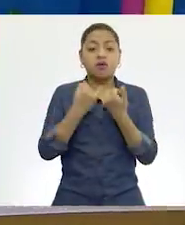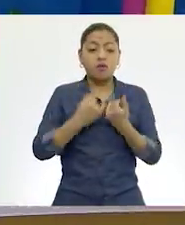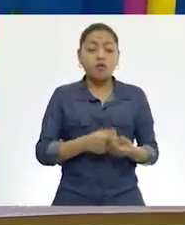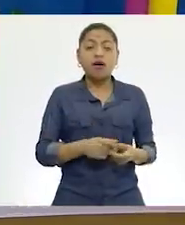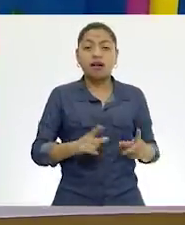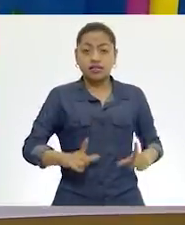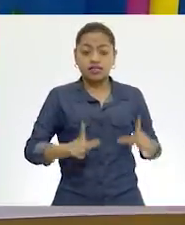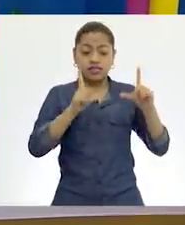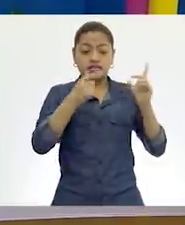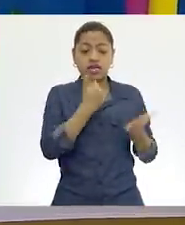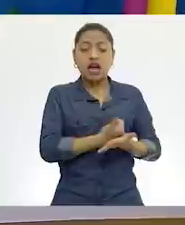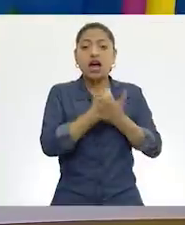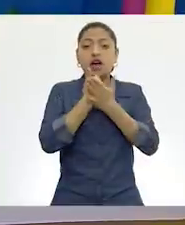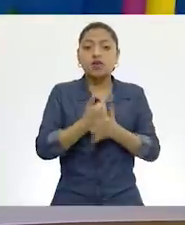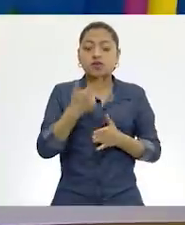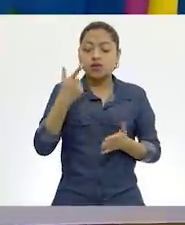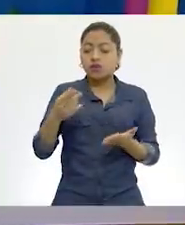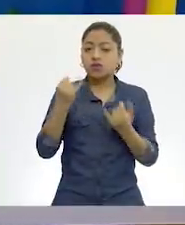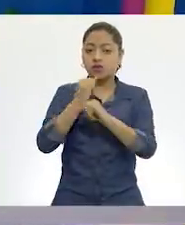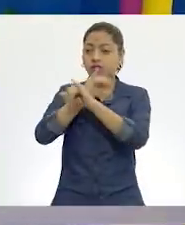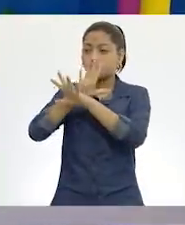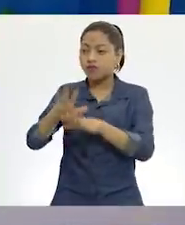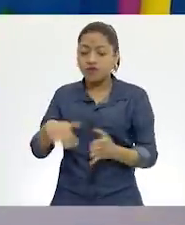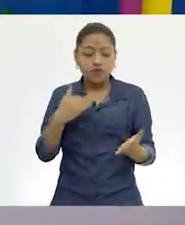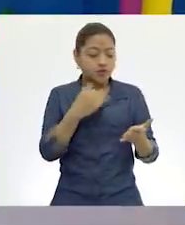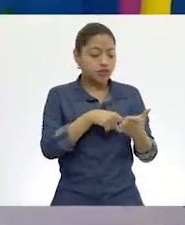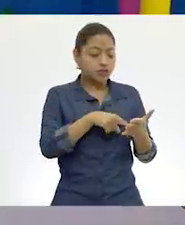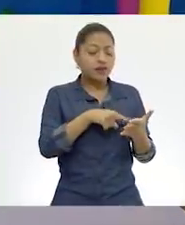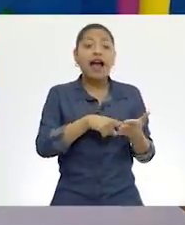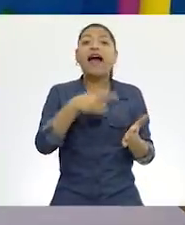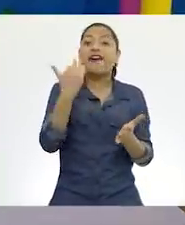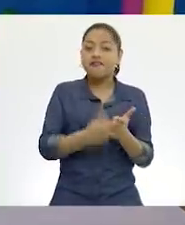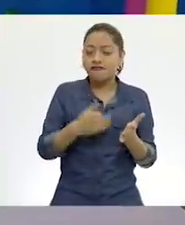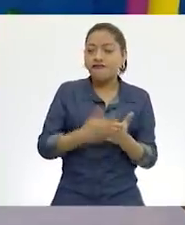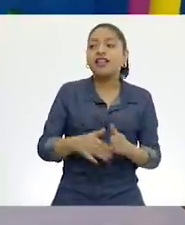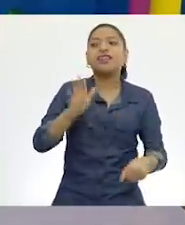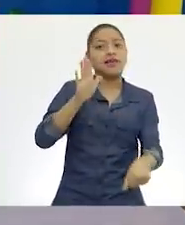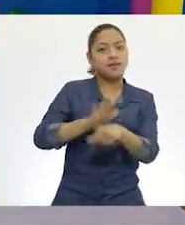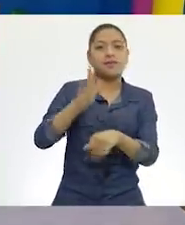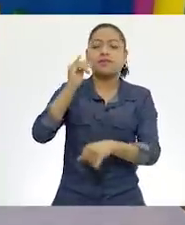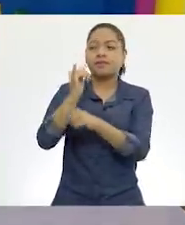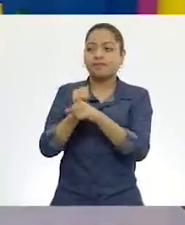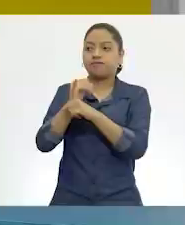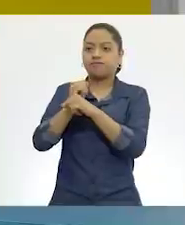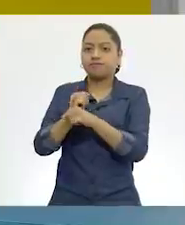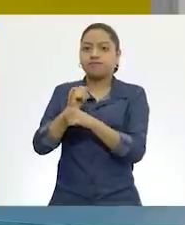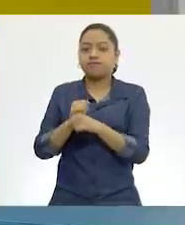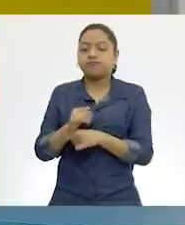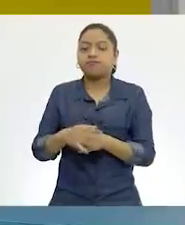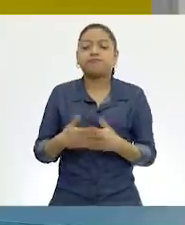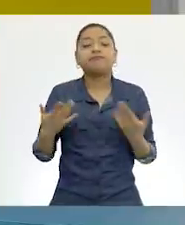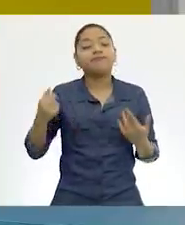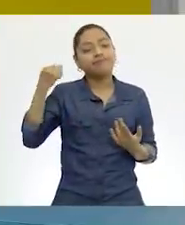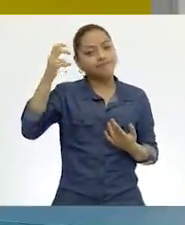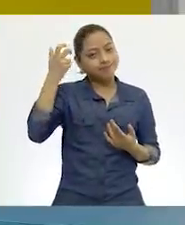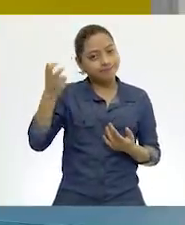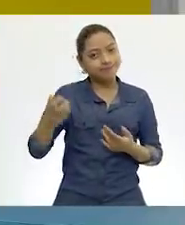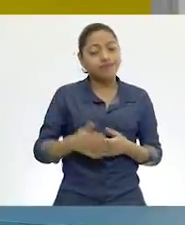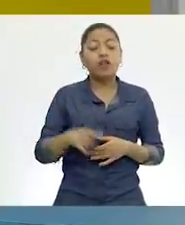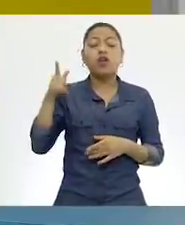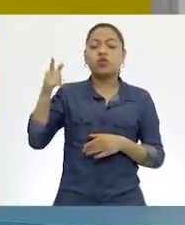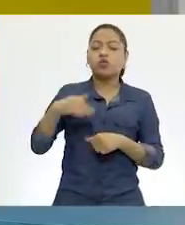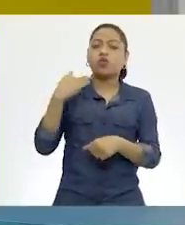qué información nos hace falta para poder terminar de armar nuestro reportaje. Así es, y en este momento tú te estás